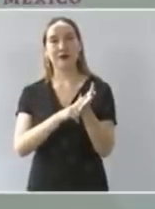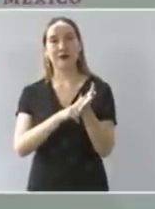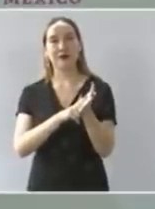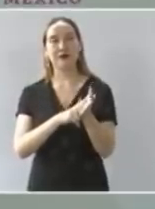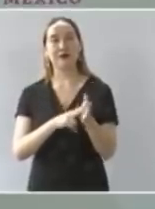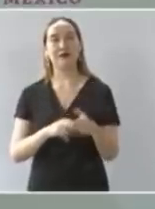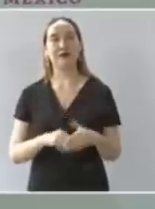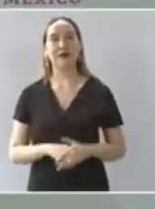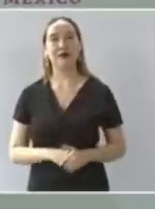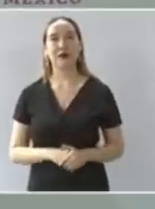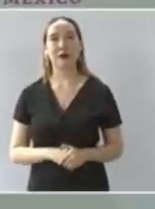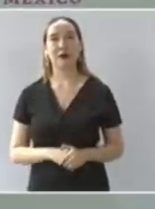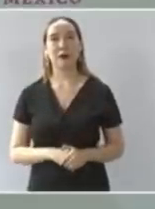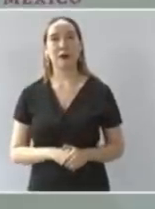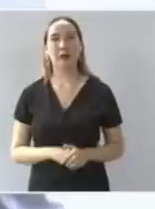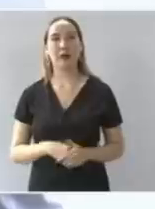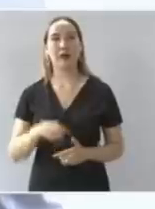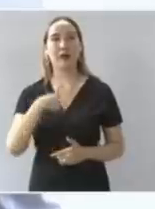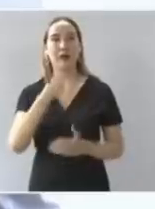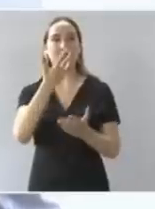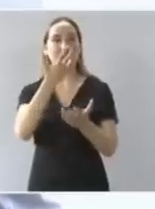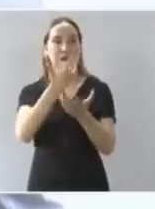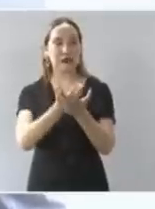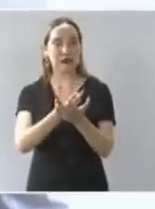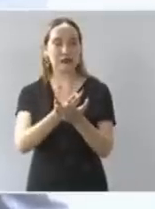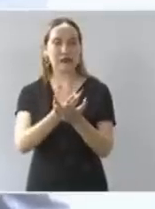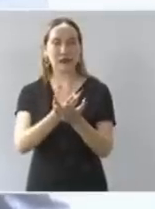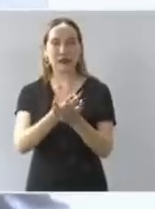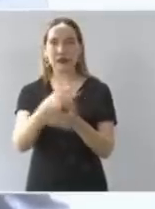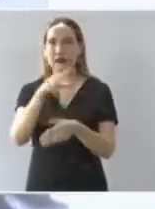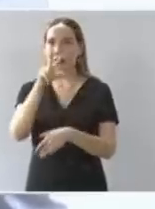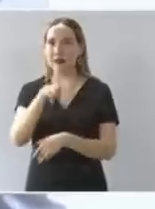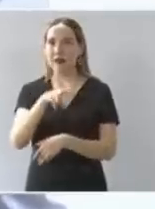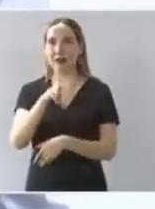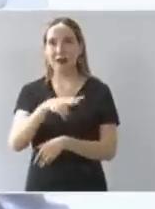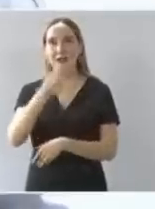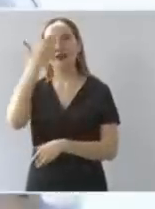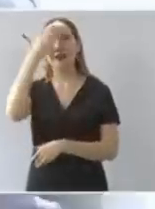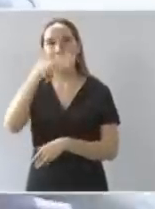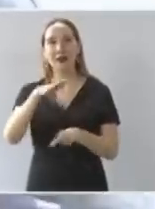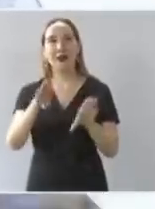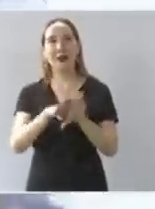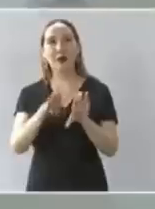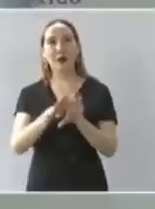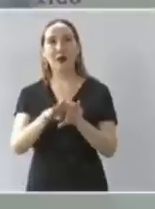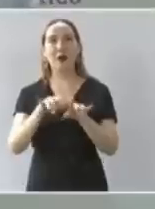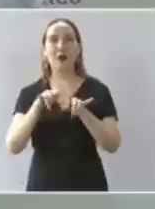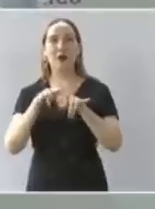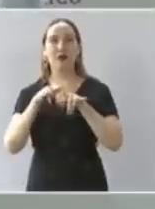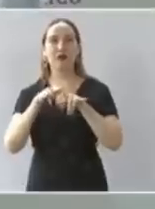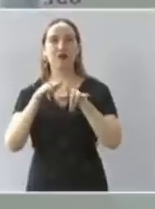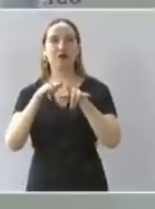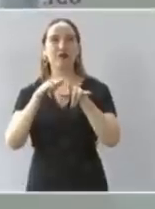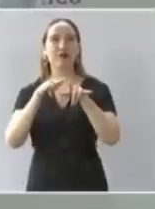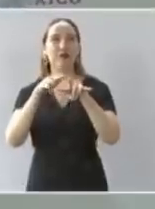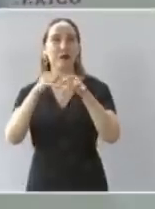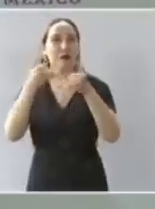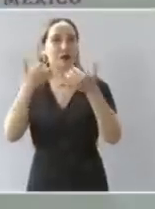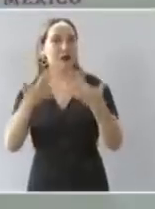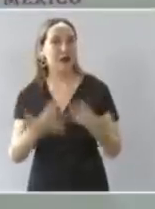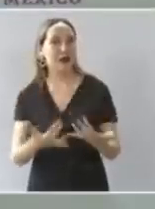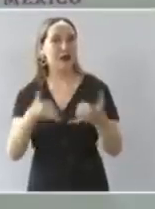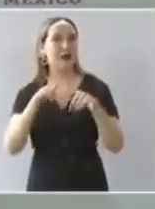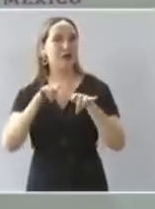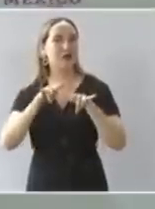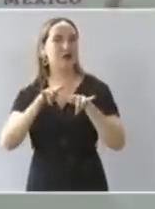sé lo que significa el tráfico el embudo porque podemos tener una carretera de cuatro carriles